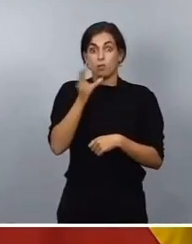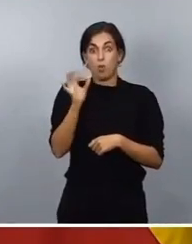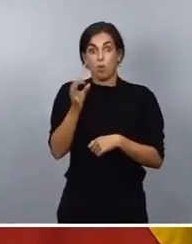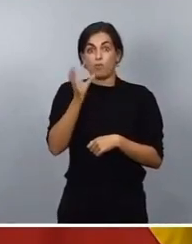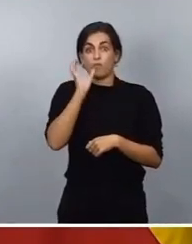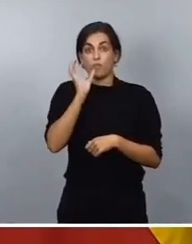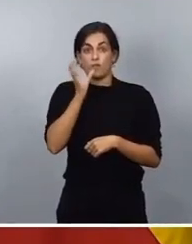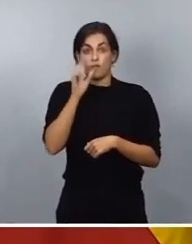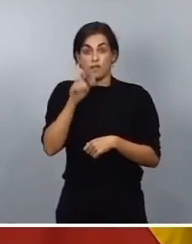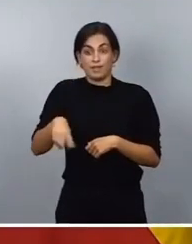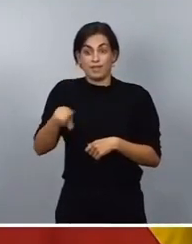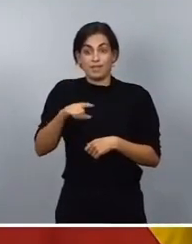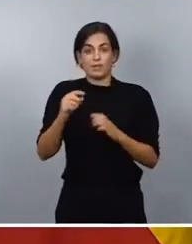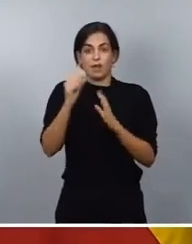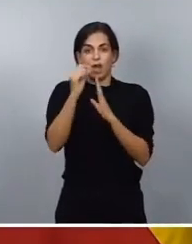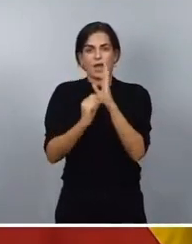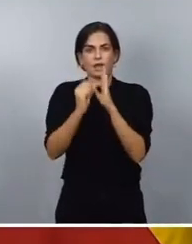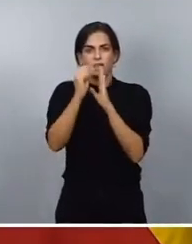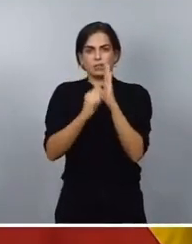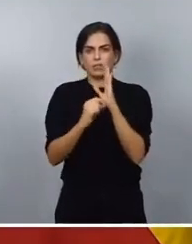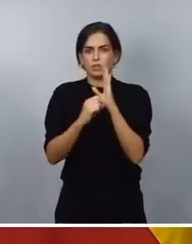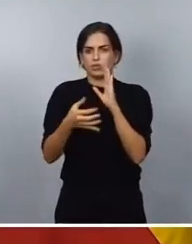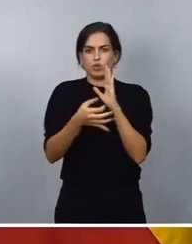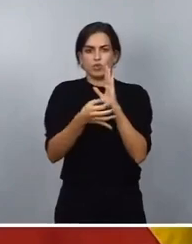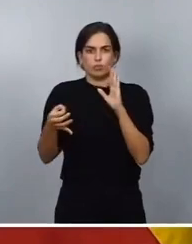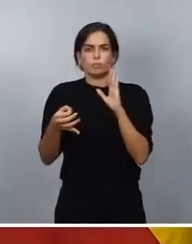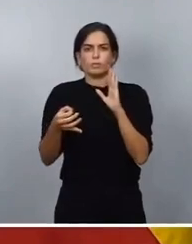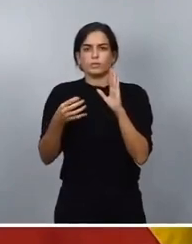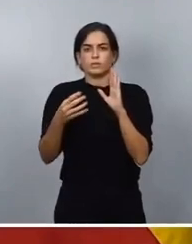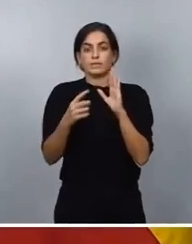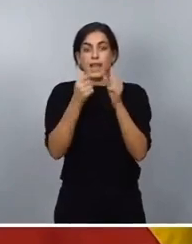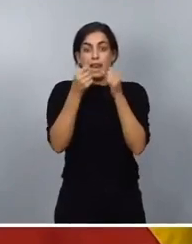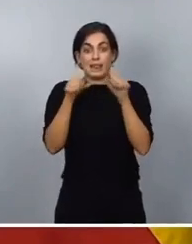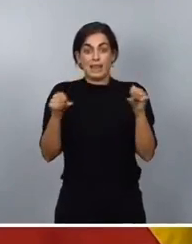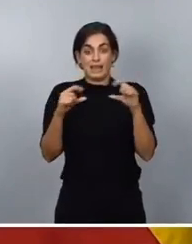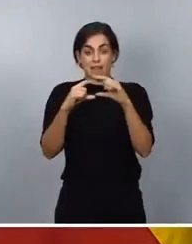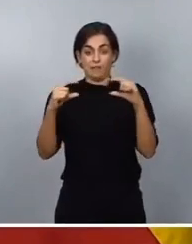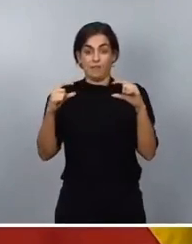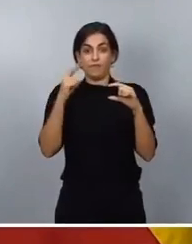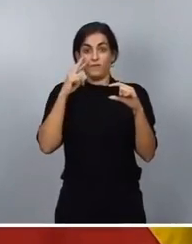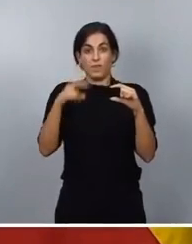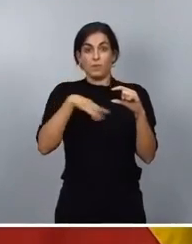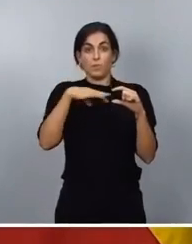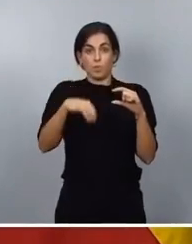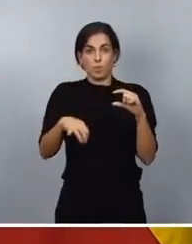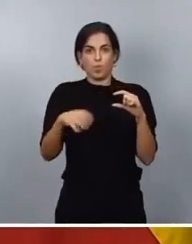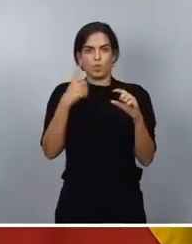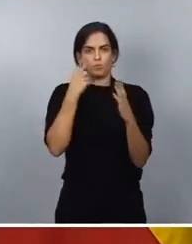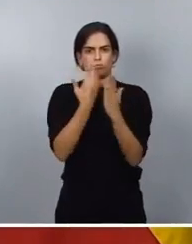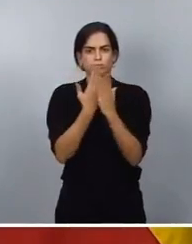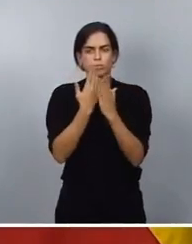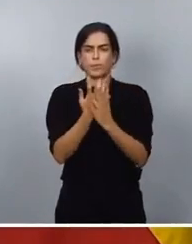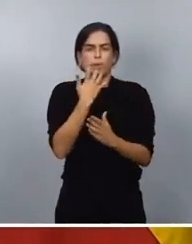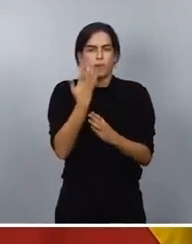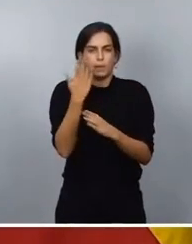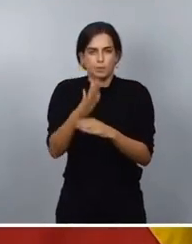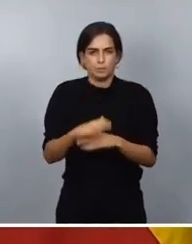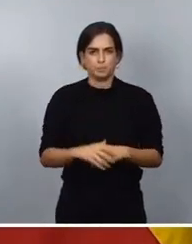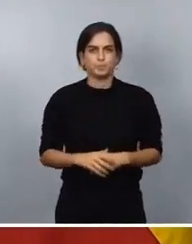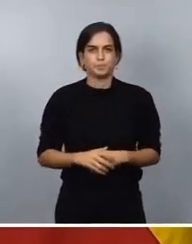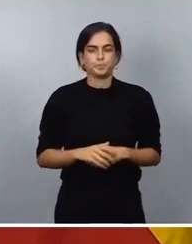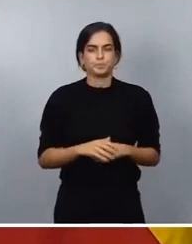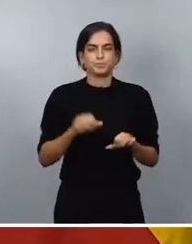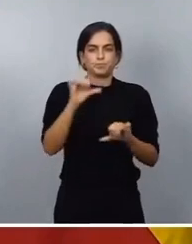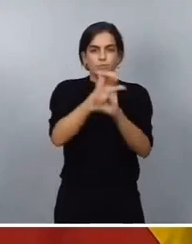características que figuran en la etiqueta plenamente como tal consagradas. Les pongo un ejemplo. Aceite de oliva. Si